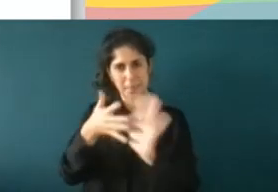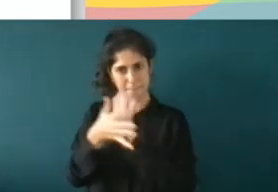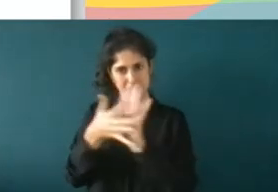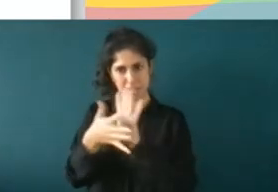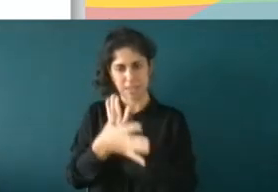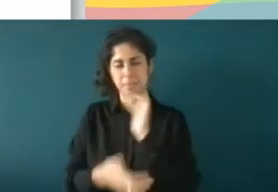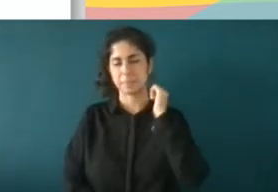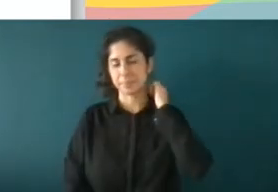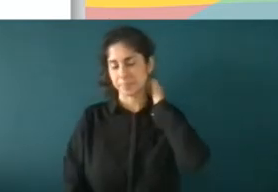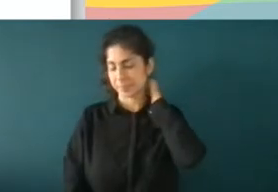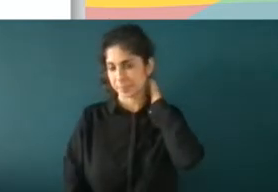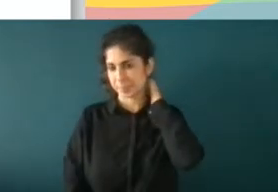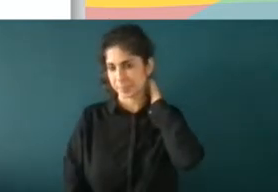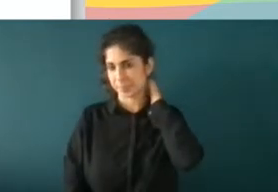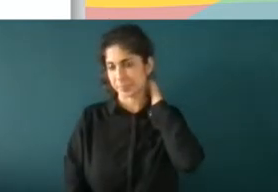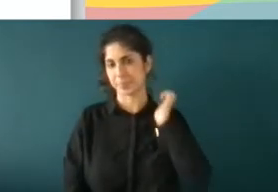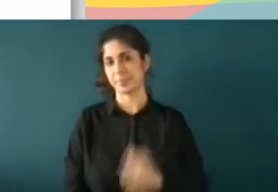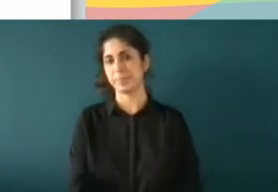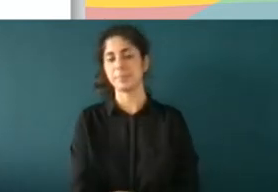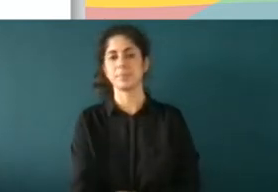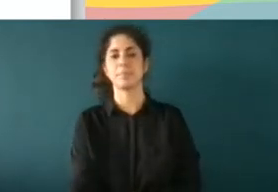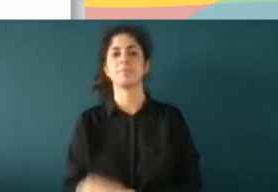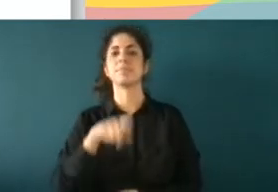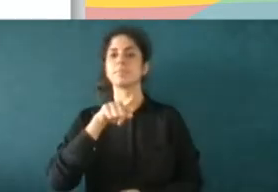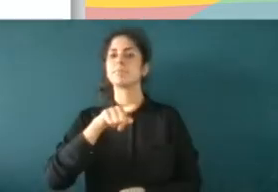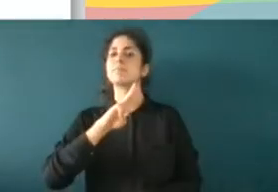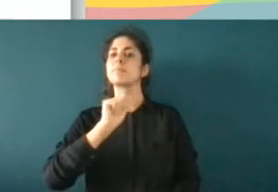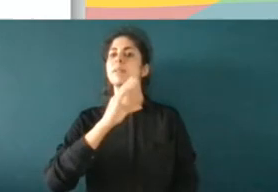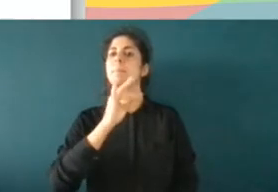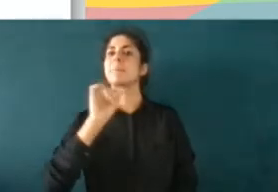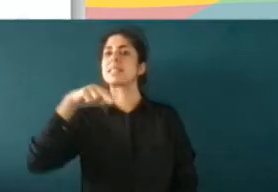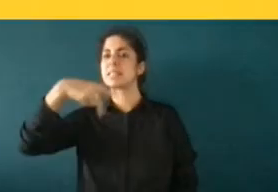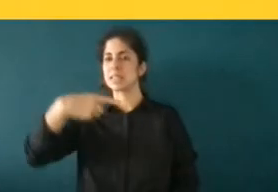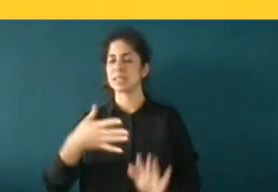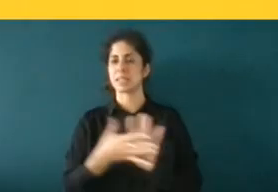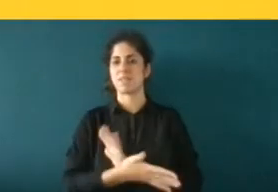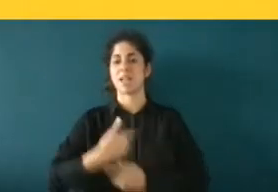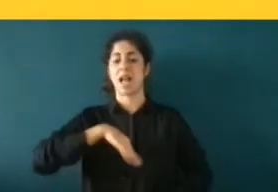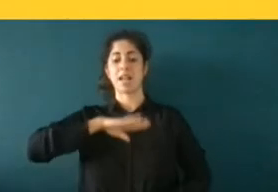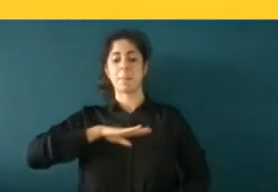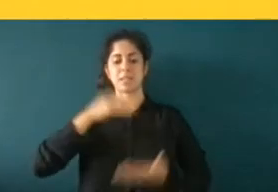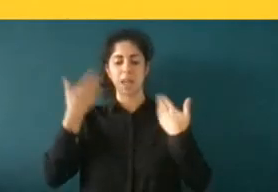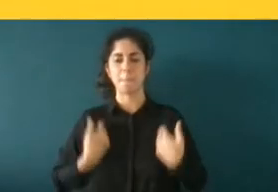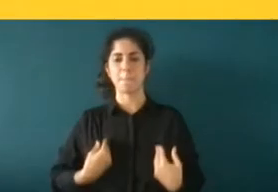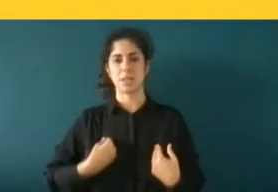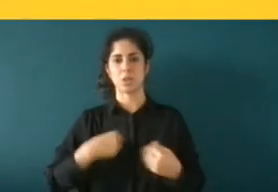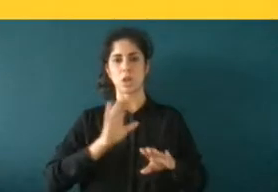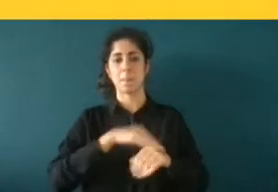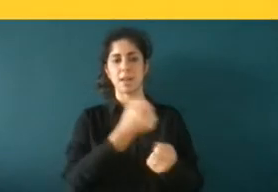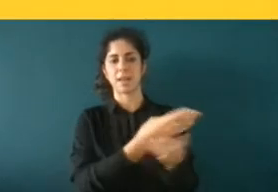bueno el passing es la capacidad de una persona para ser considerado miembro de un grupo categoría de